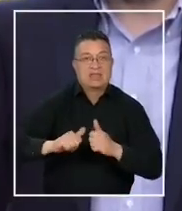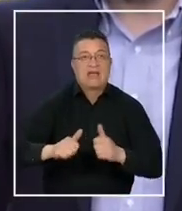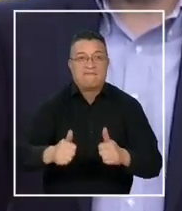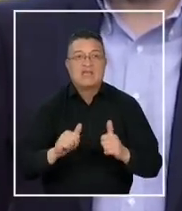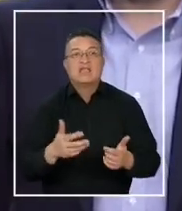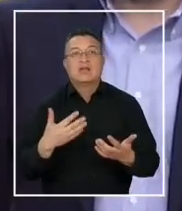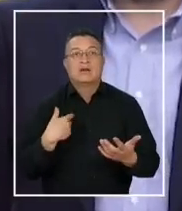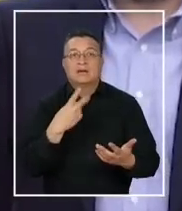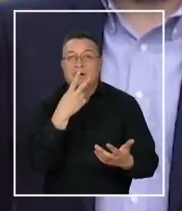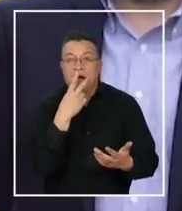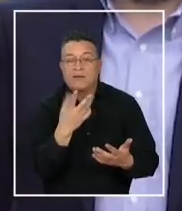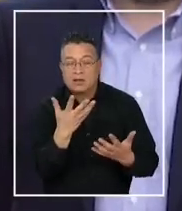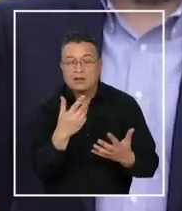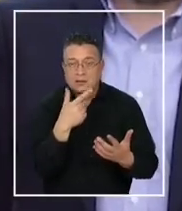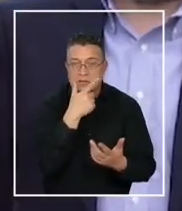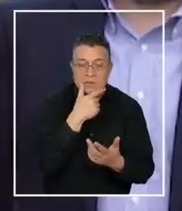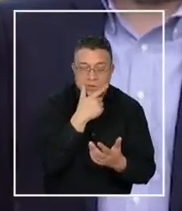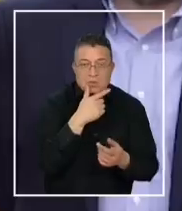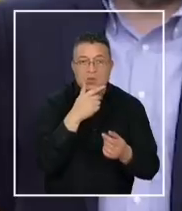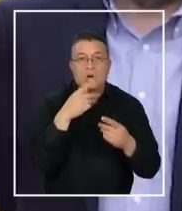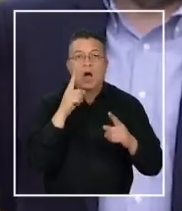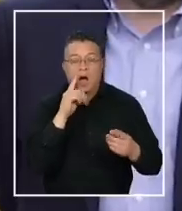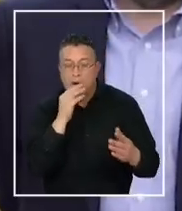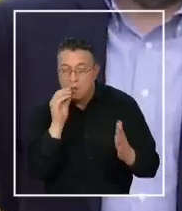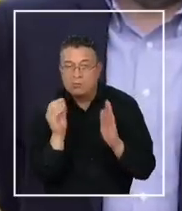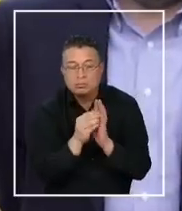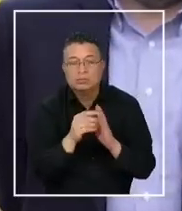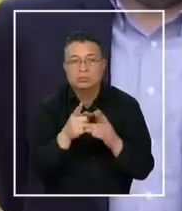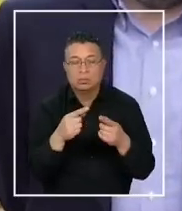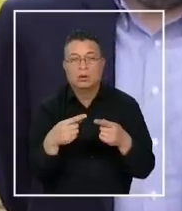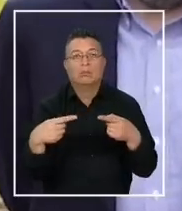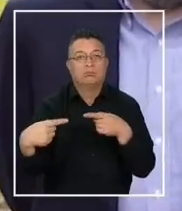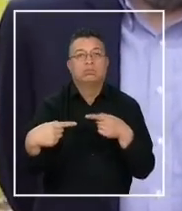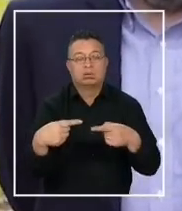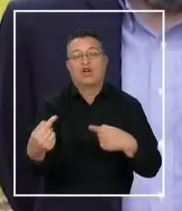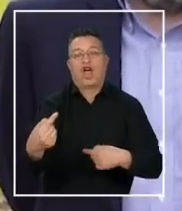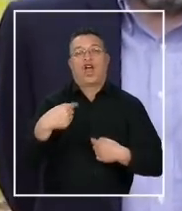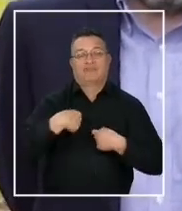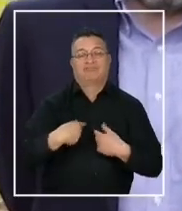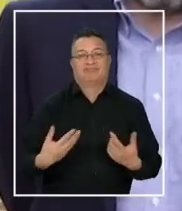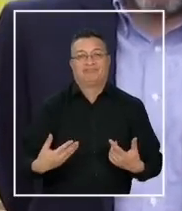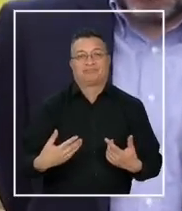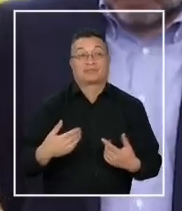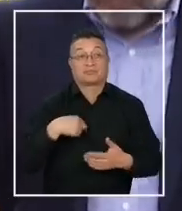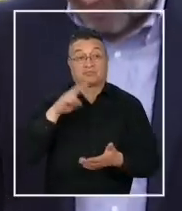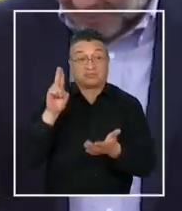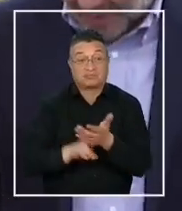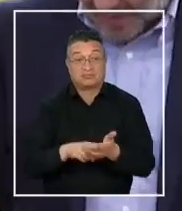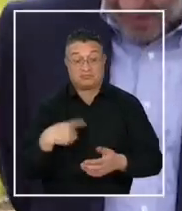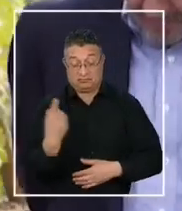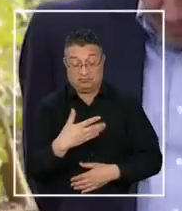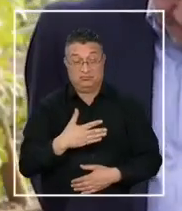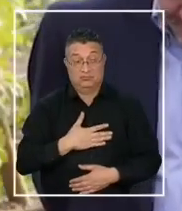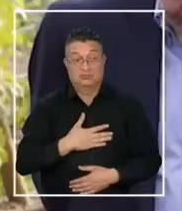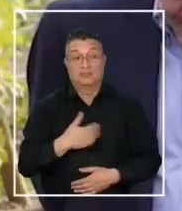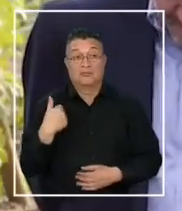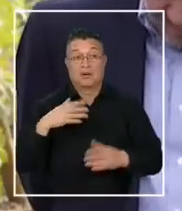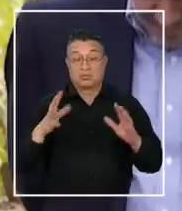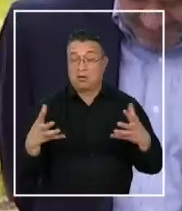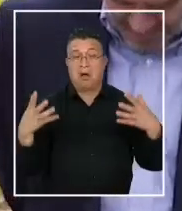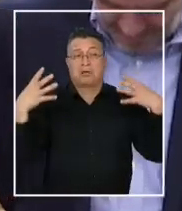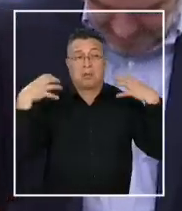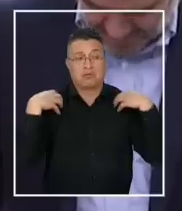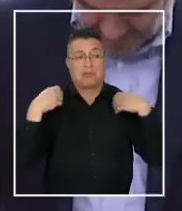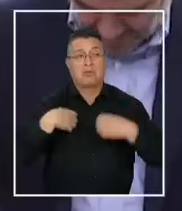planteando, digamos, inquietudes que de alguna manera hagan contrapuntos con nosotros. Pero la verdad, para nosotros tomamos con tal nivel de